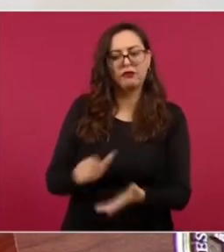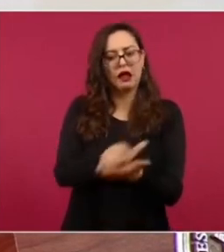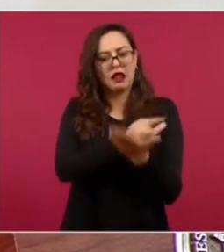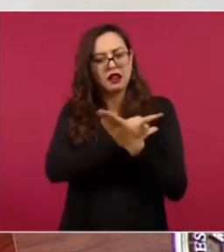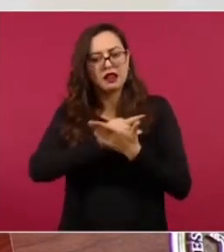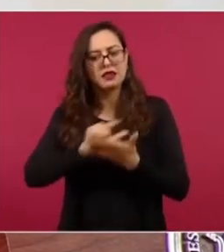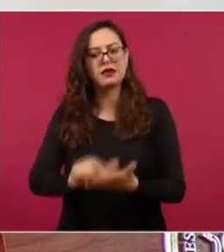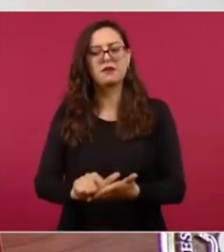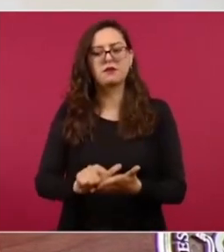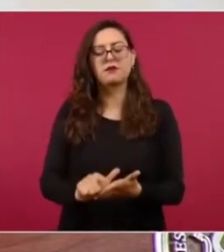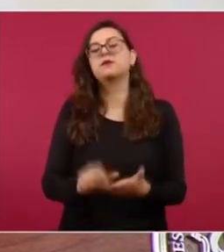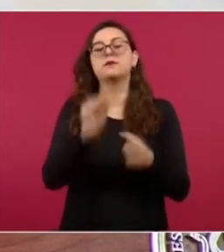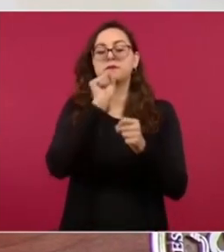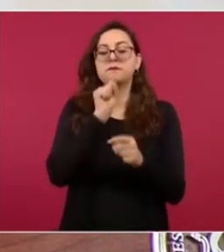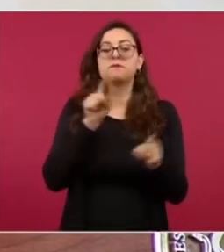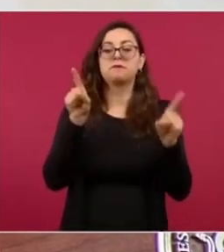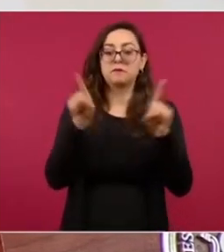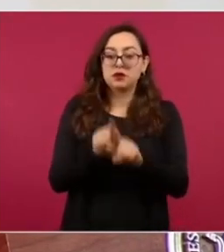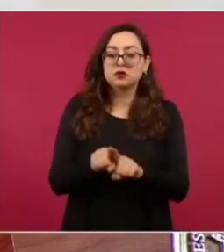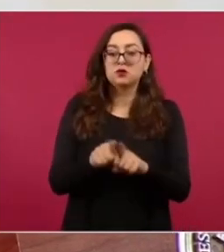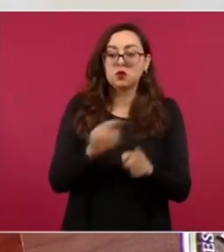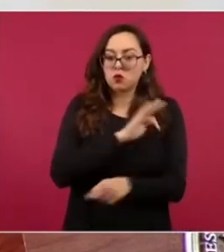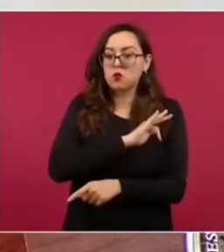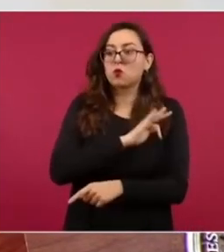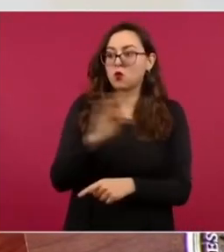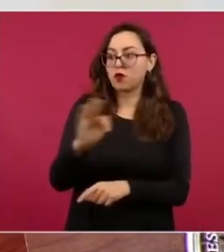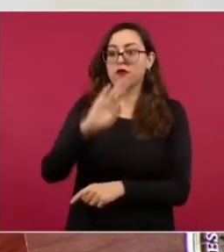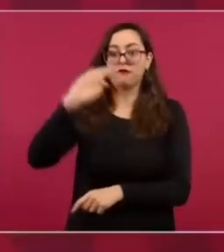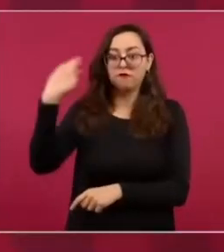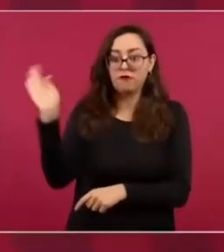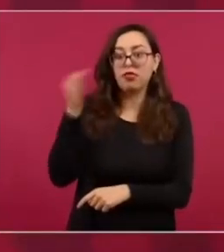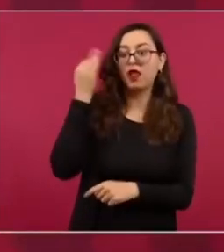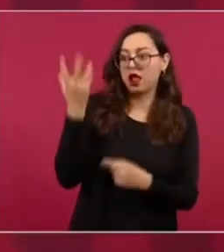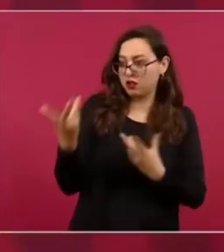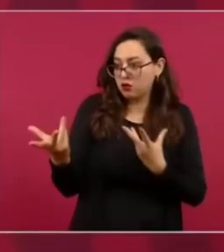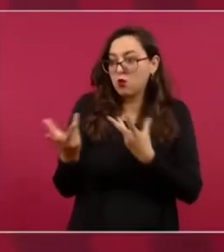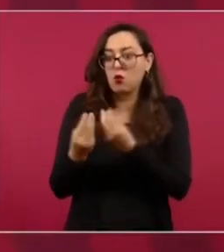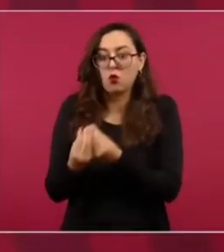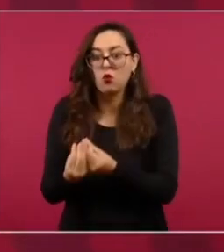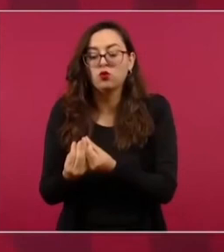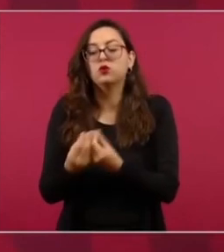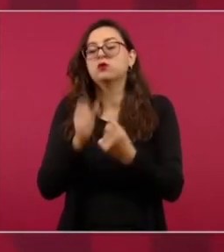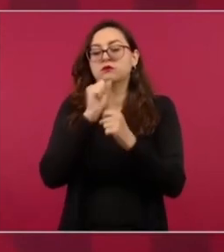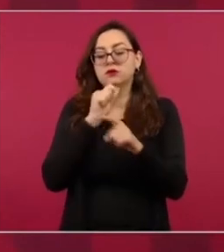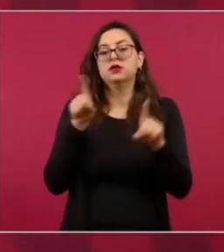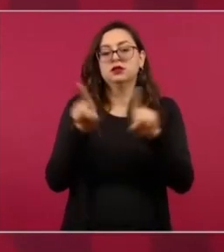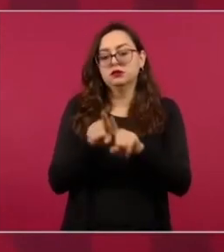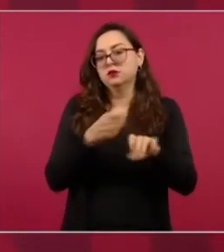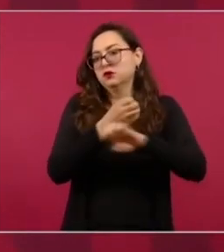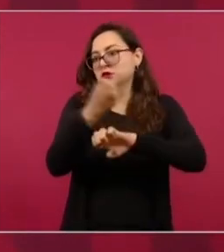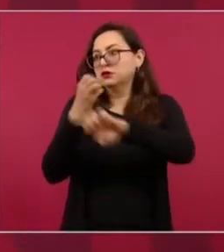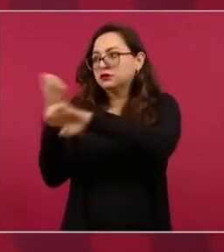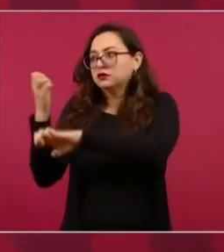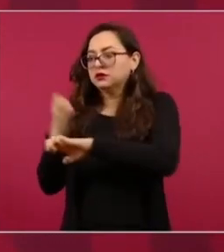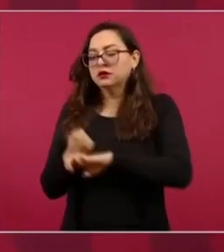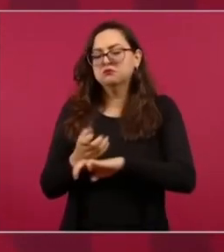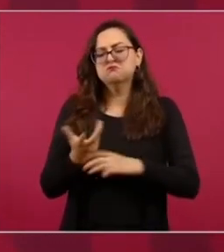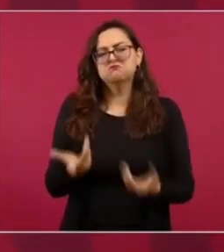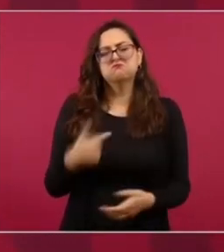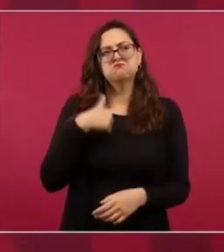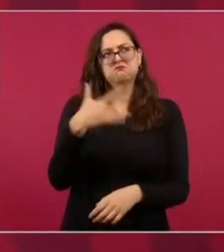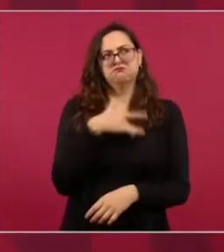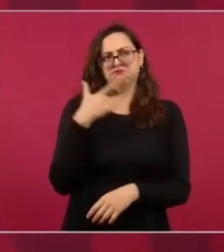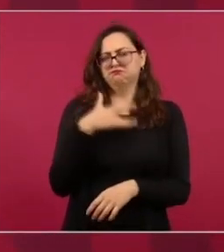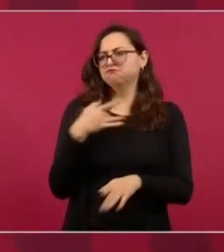al ejecutivo federal y a los gobiernos locales se está actuando bien